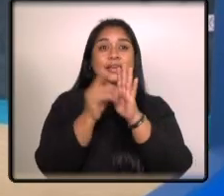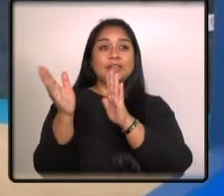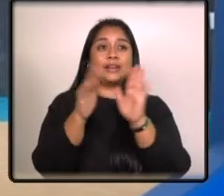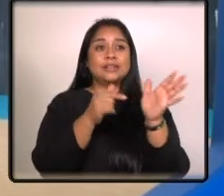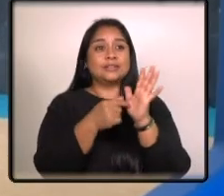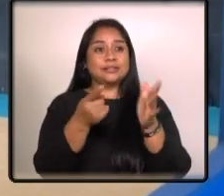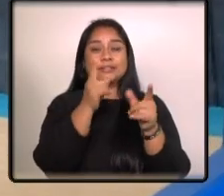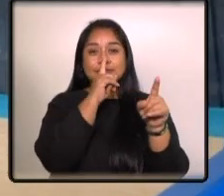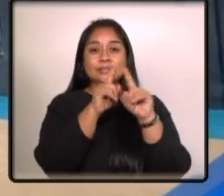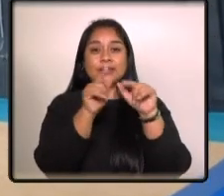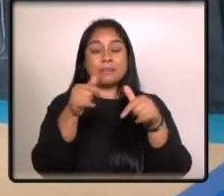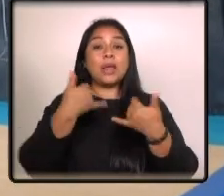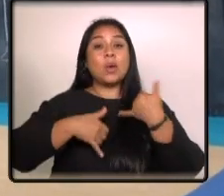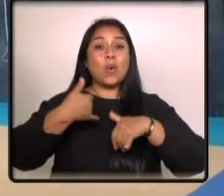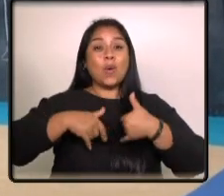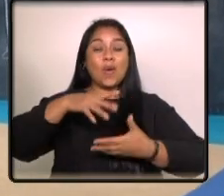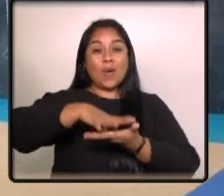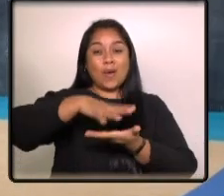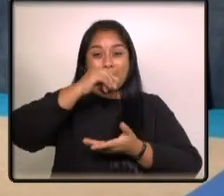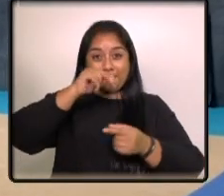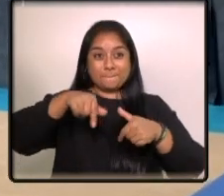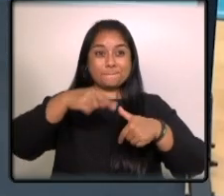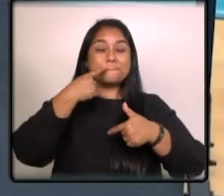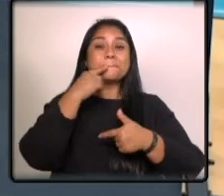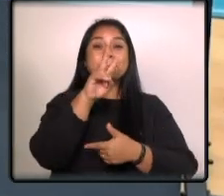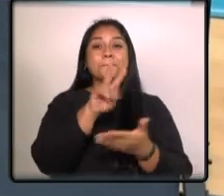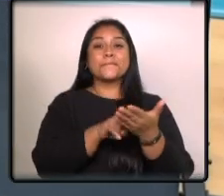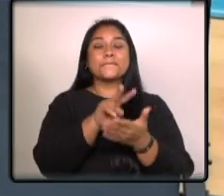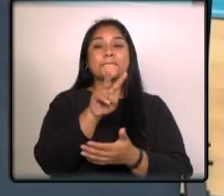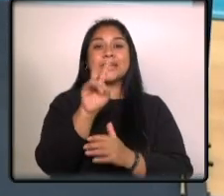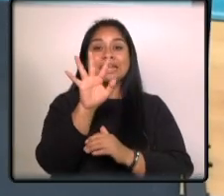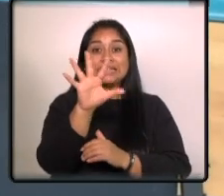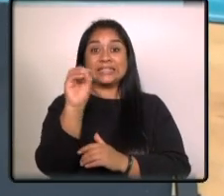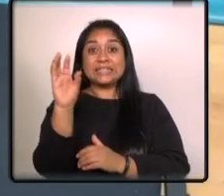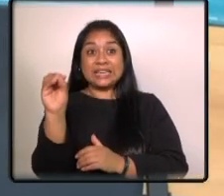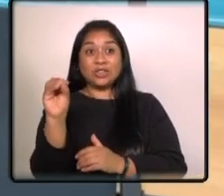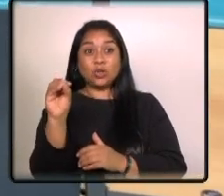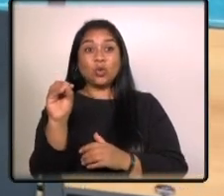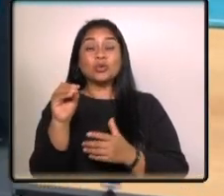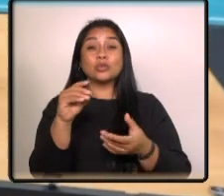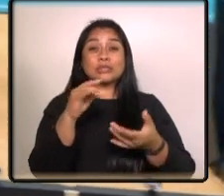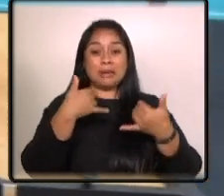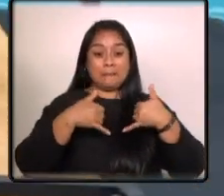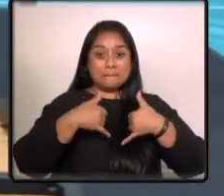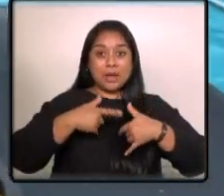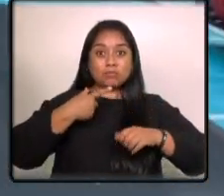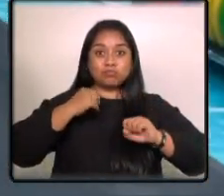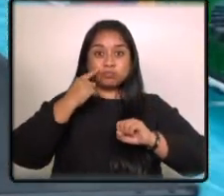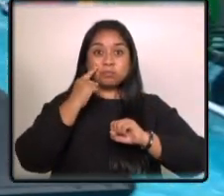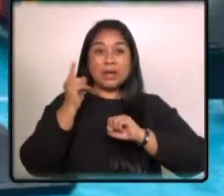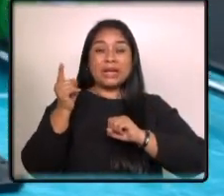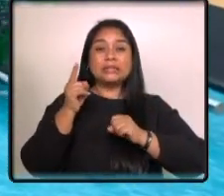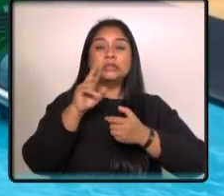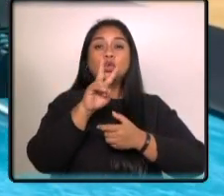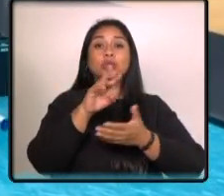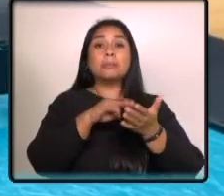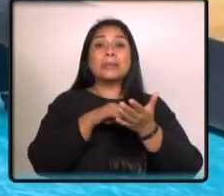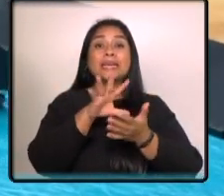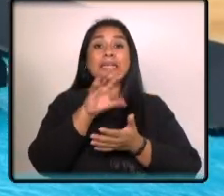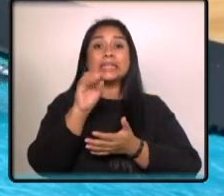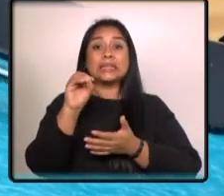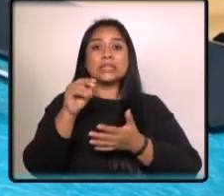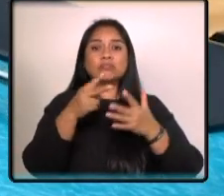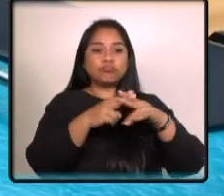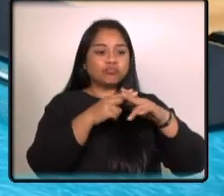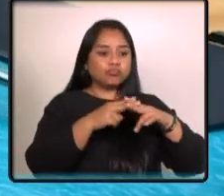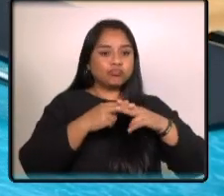los Juegos Olímpicos de París han solicitado 2.500 aparatos móviles para enfriar 7.000 cuartos de la Villa Olímpica